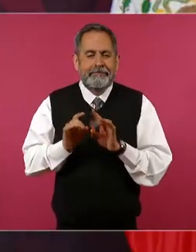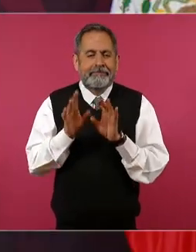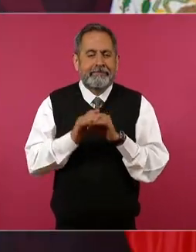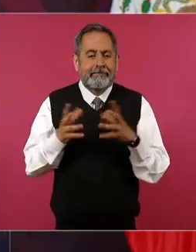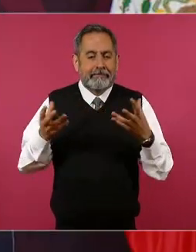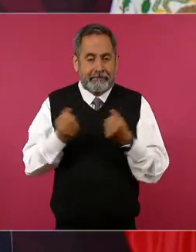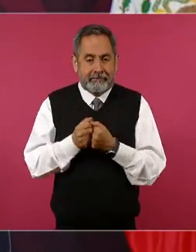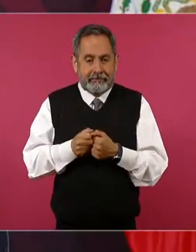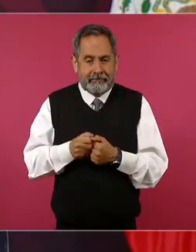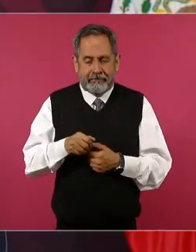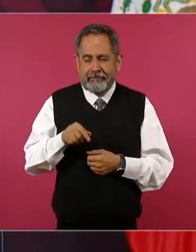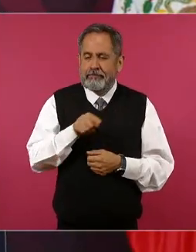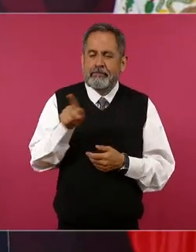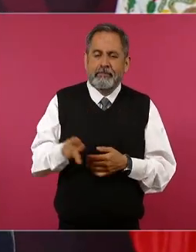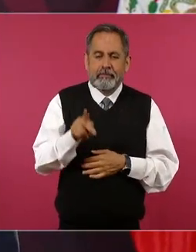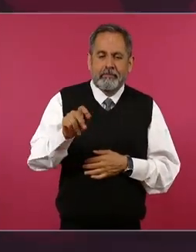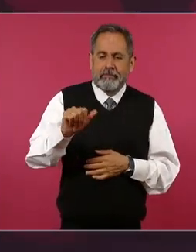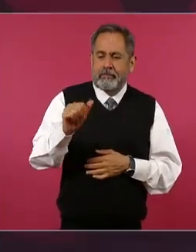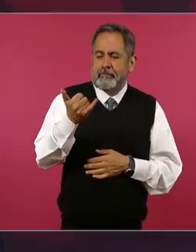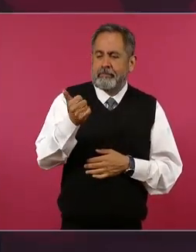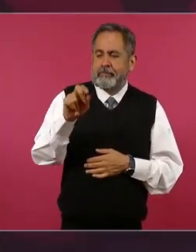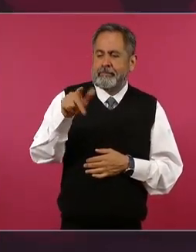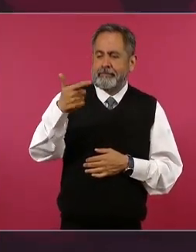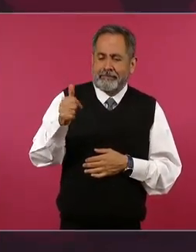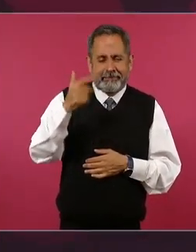a Yanga Elsa Día